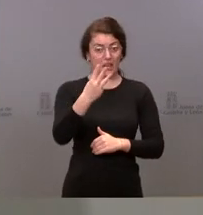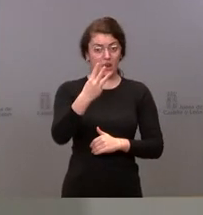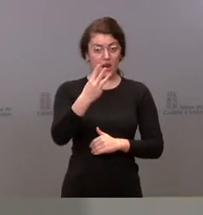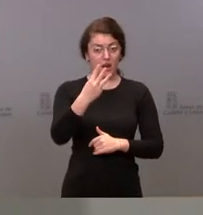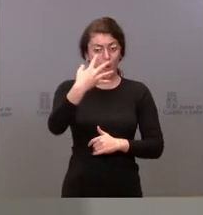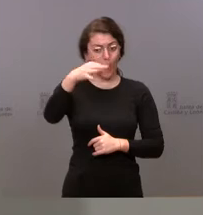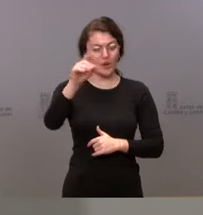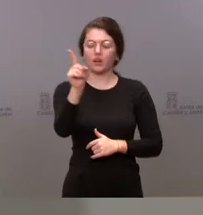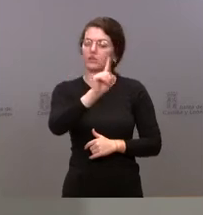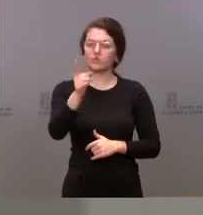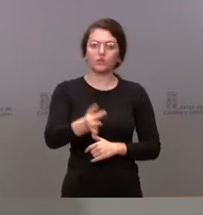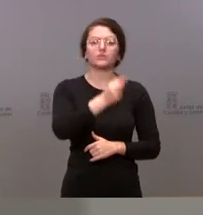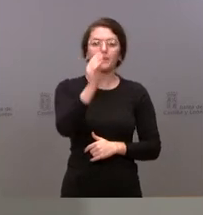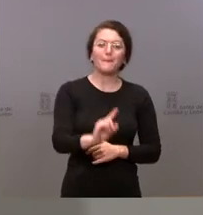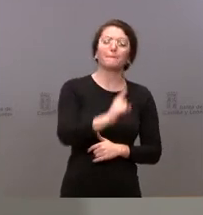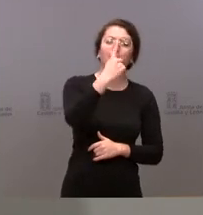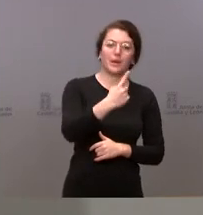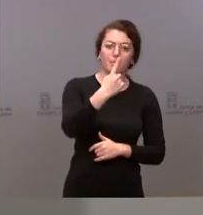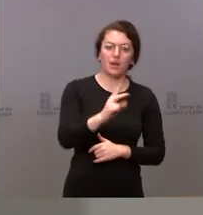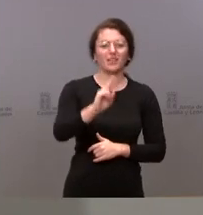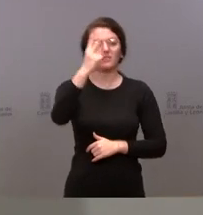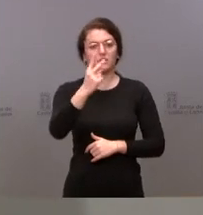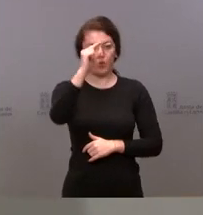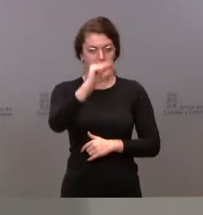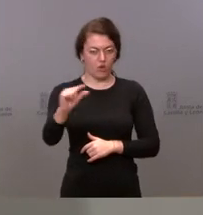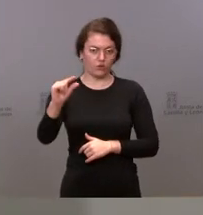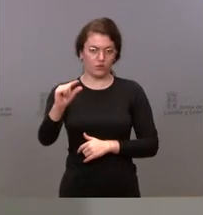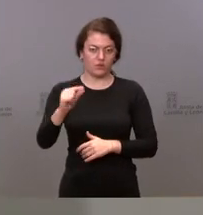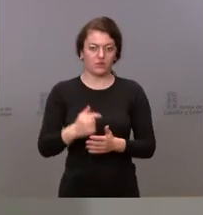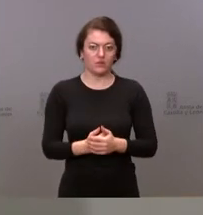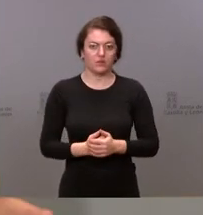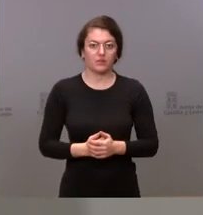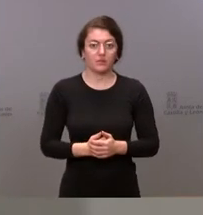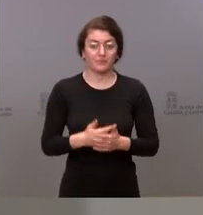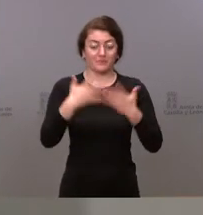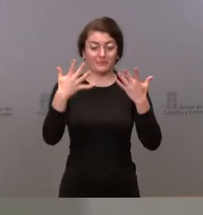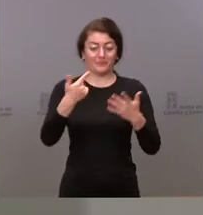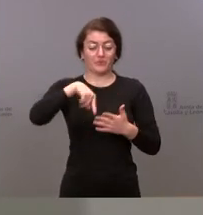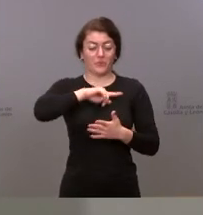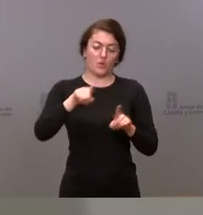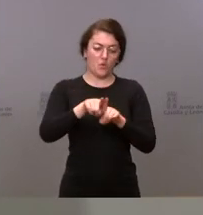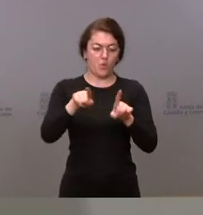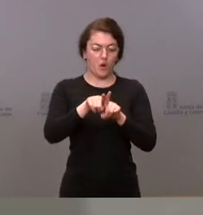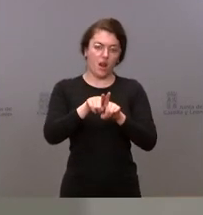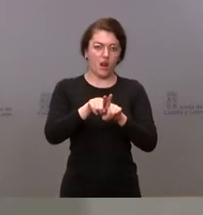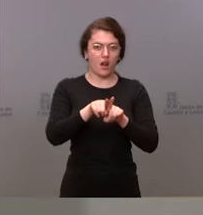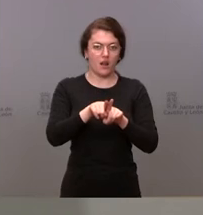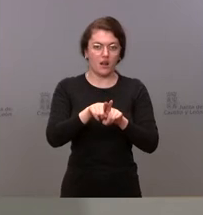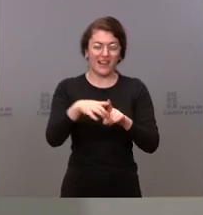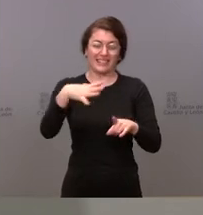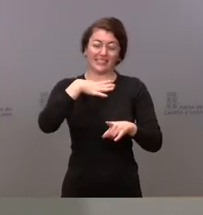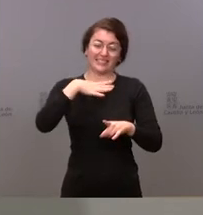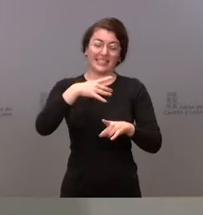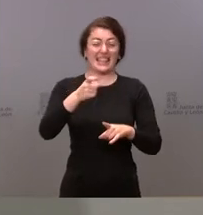de la primera y segunda dosis y esto que nuestra comunidad autónoma por razones de dispersión territorial tiene mucha más dificultad que otros